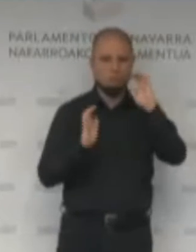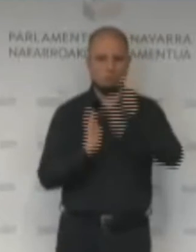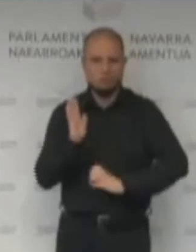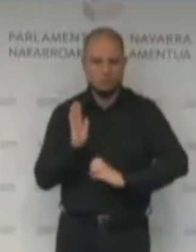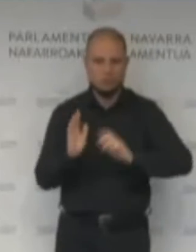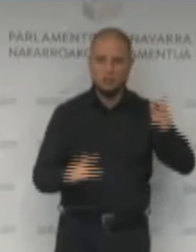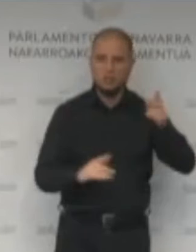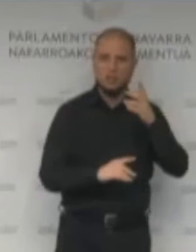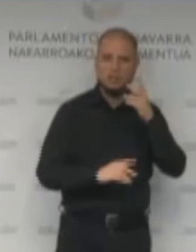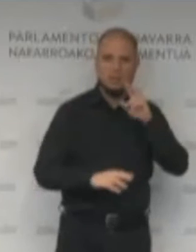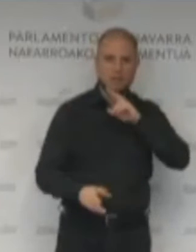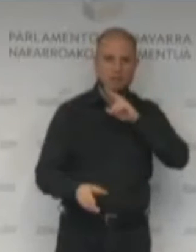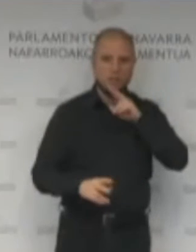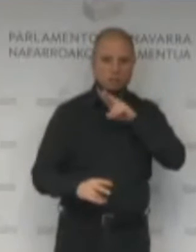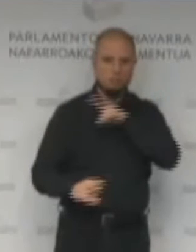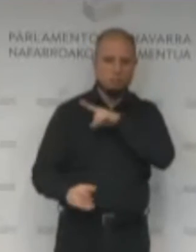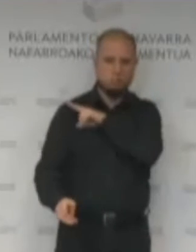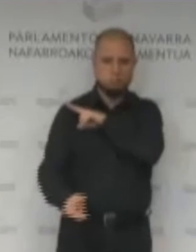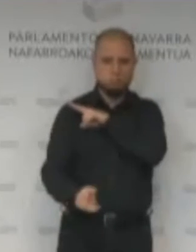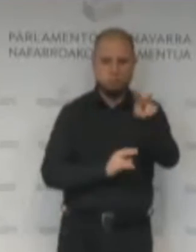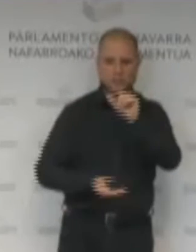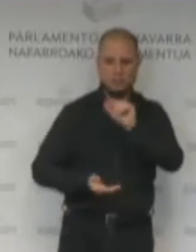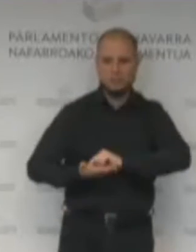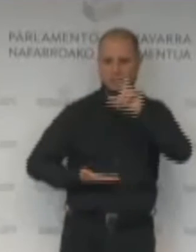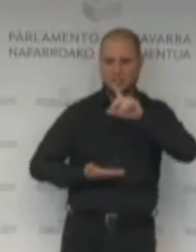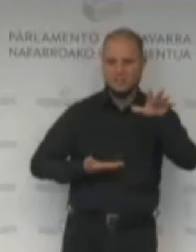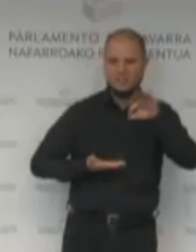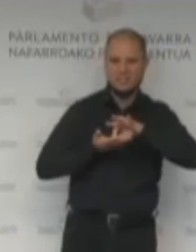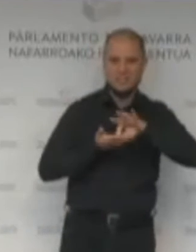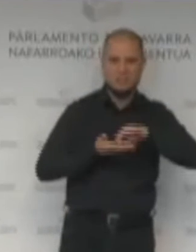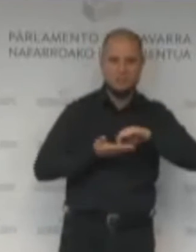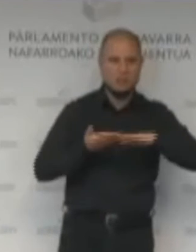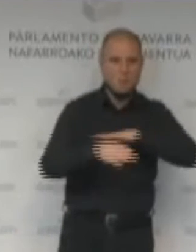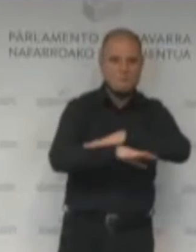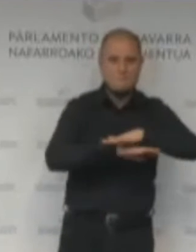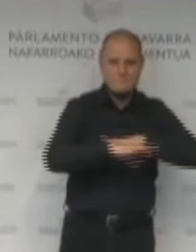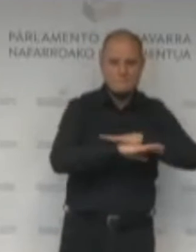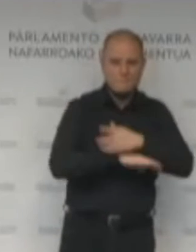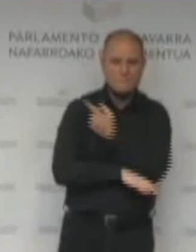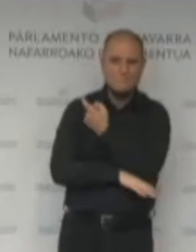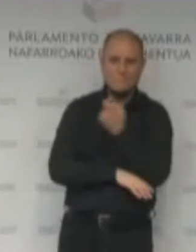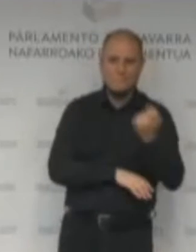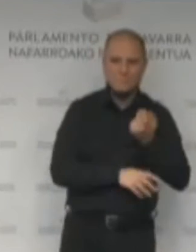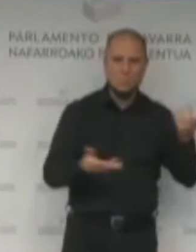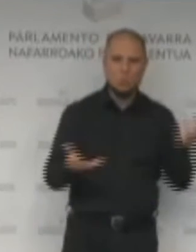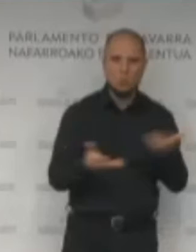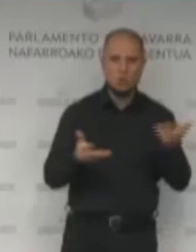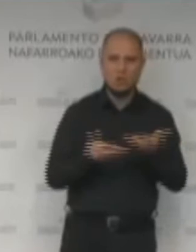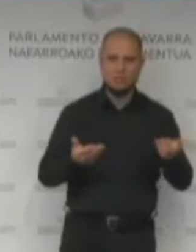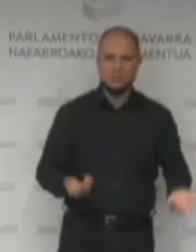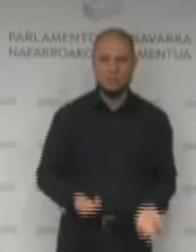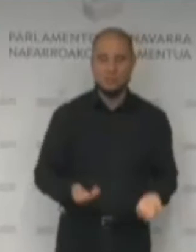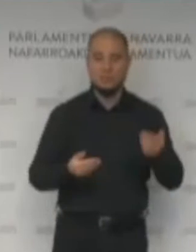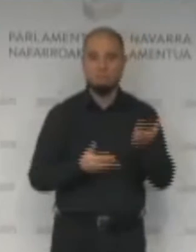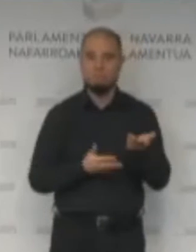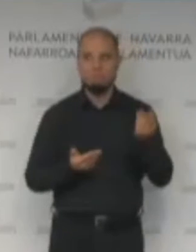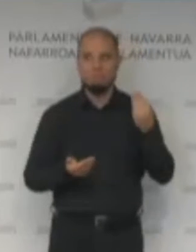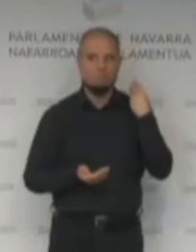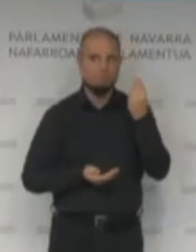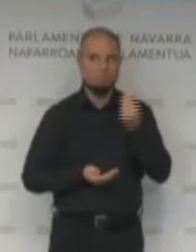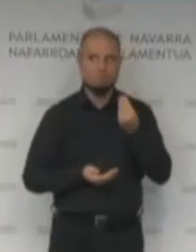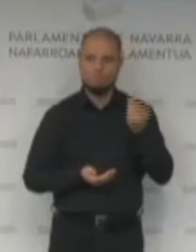inmediata de atención a servicios básicos necesarios muy urgentes, pues no nos parecía